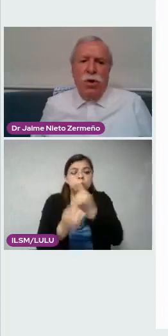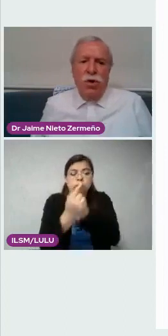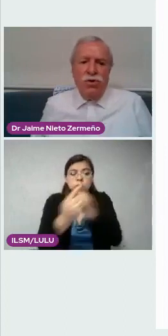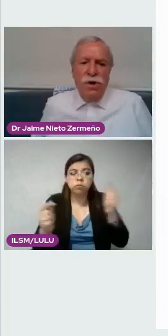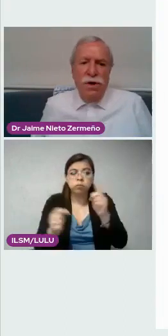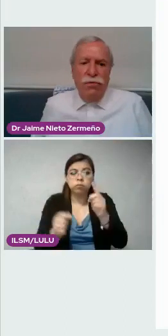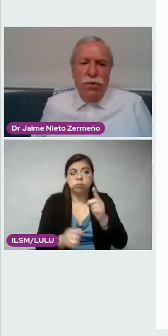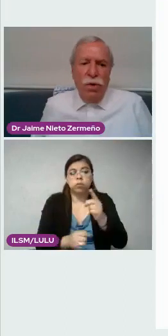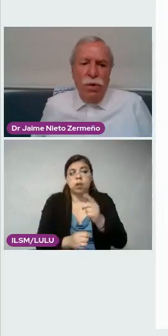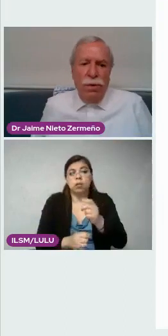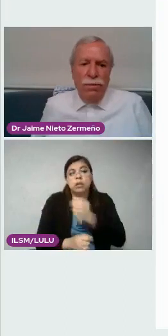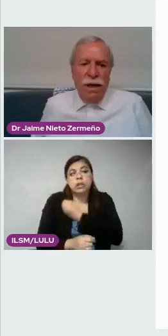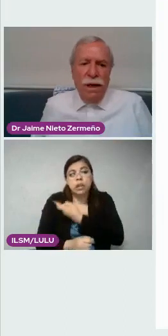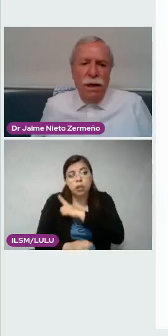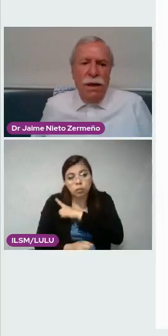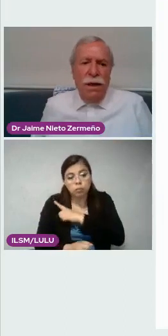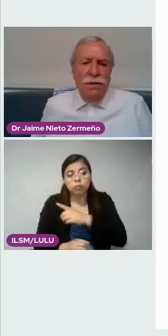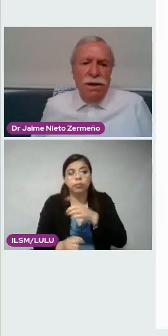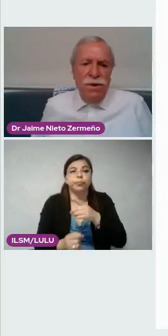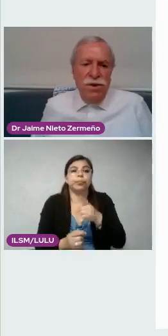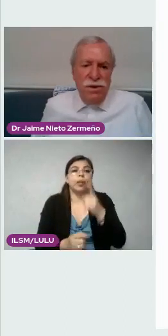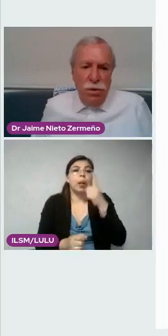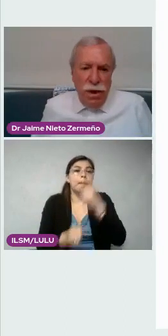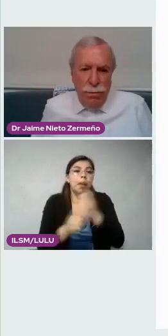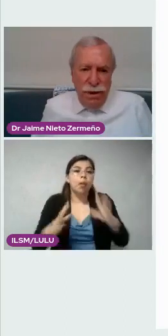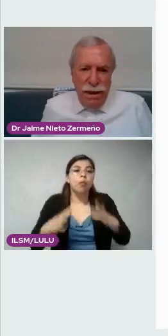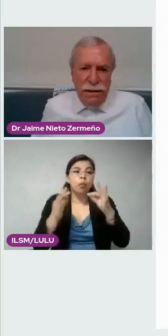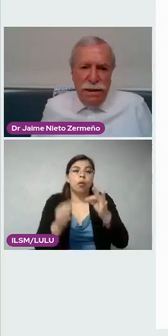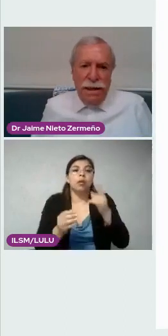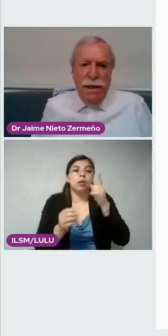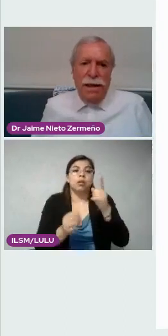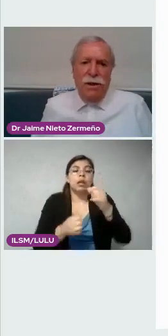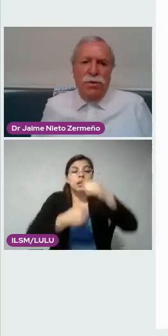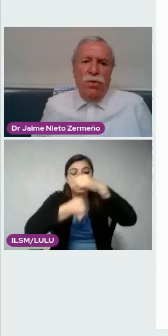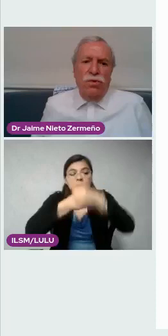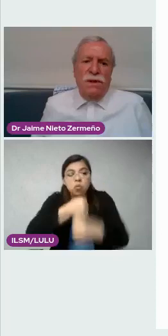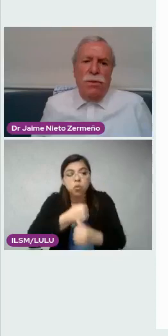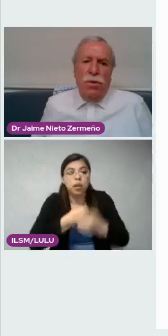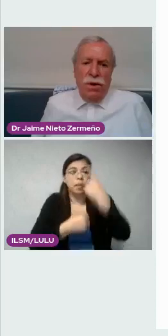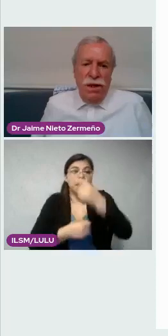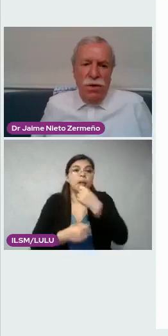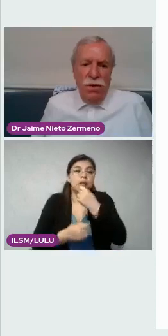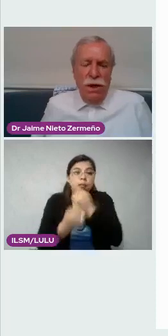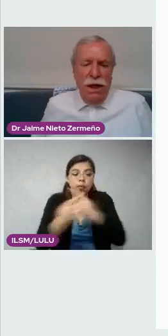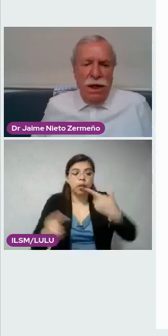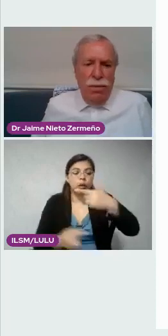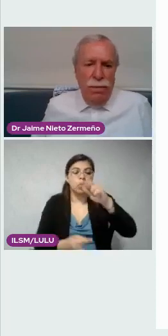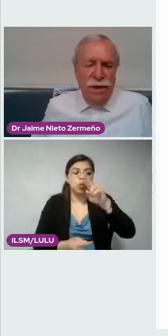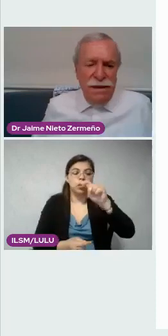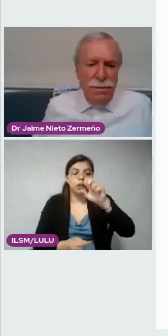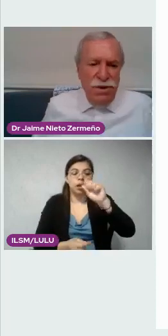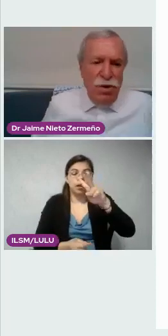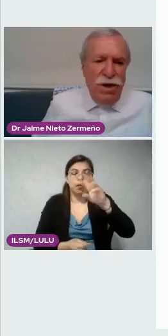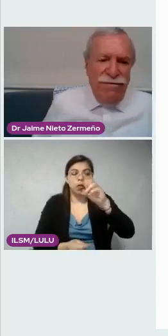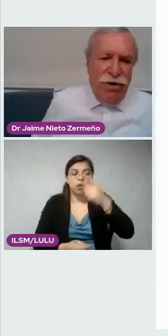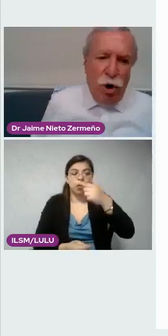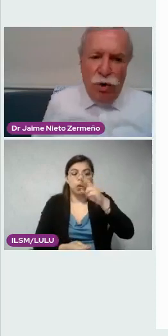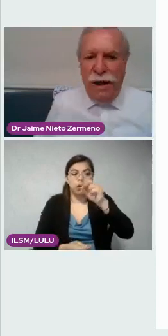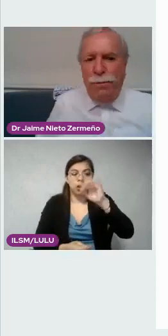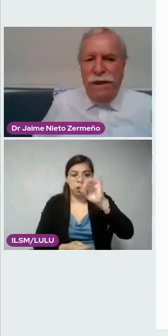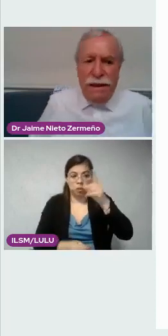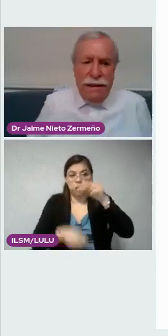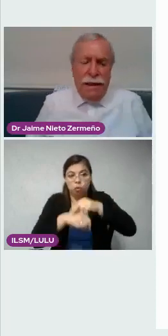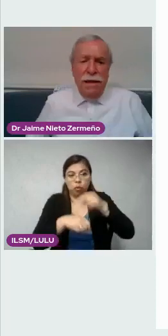El doctor Lozoya fundó el primer servicio de cirugía pediátrica. El doctor Gustavo Gordillo, el primer servicio de